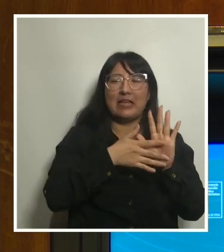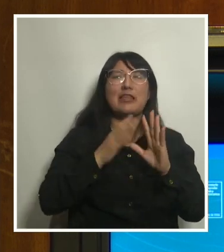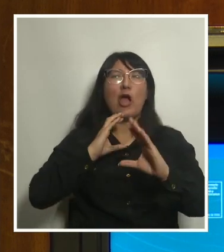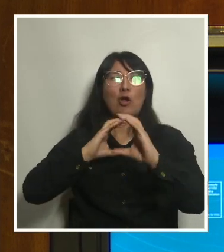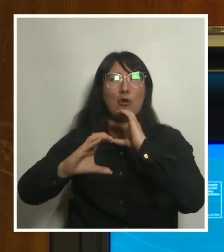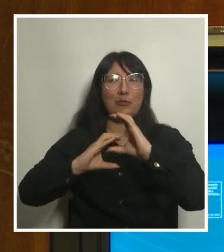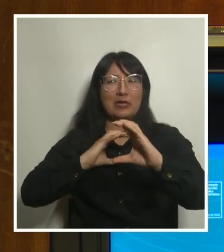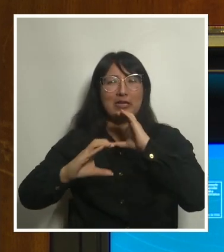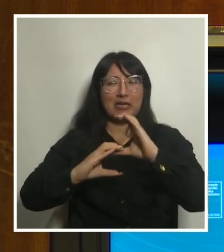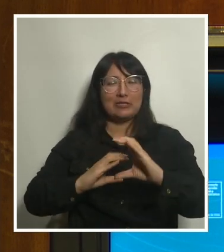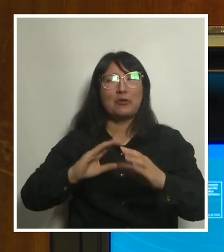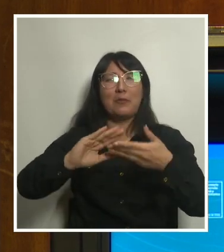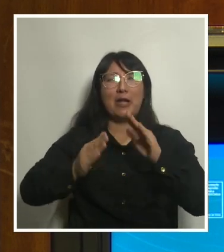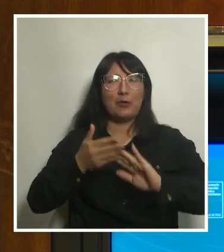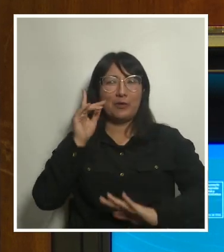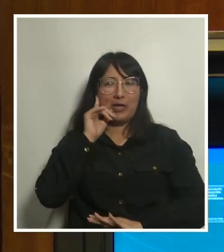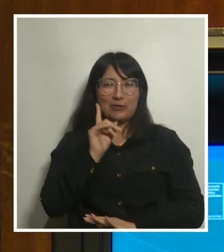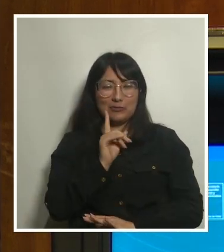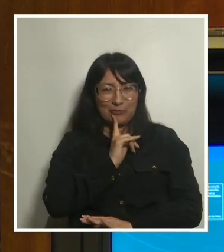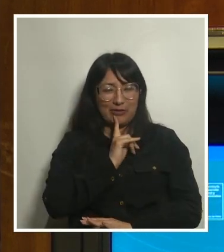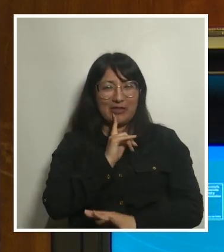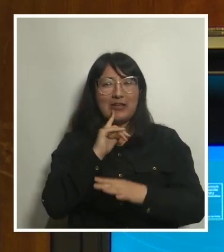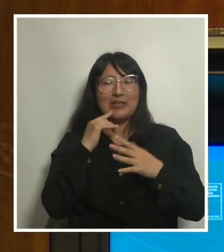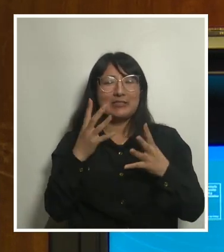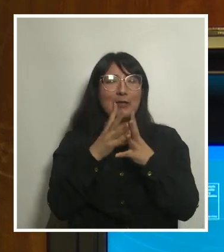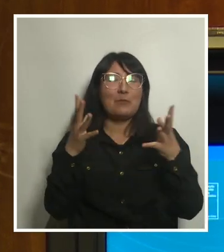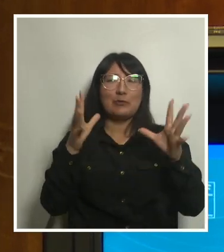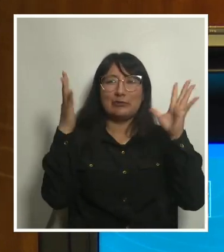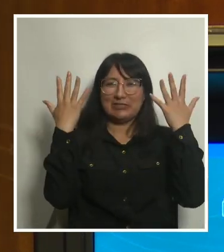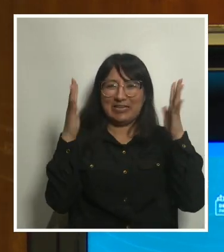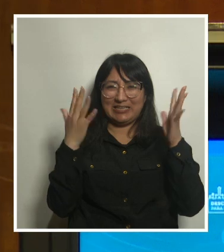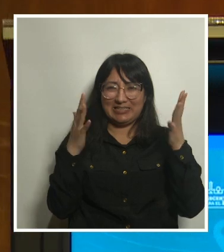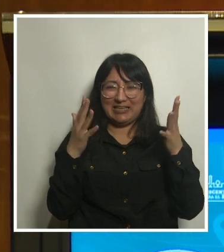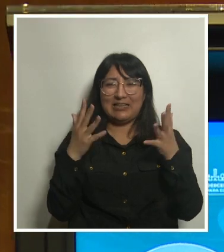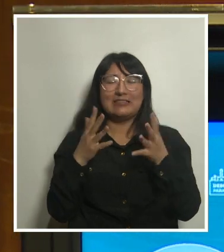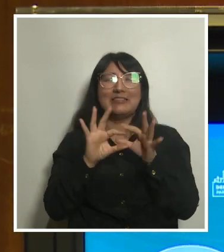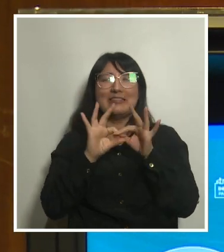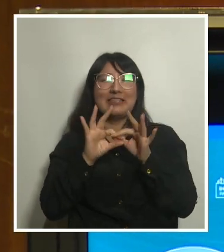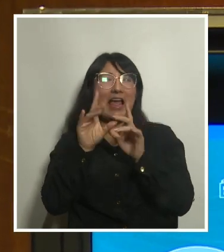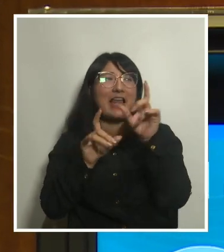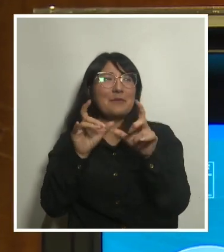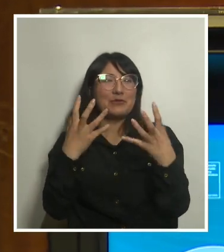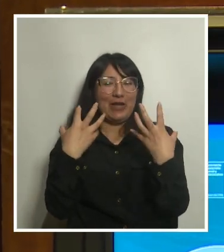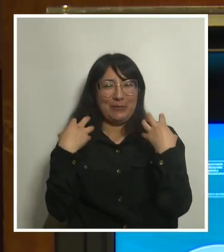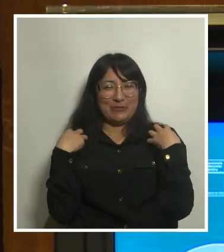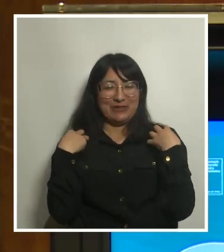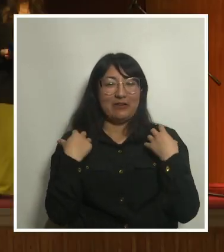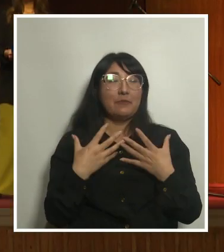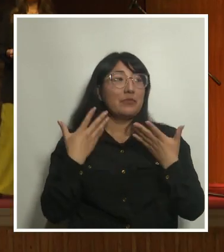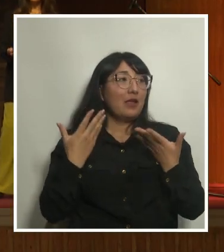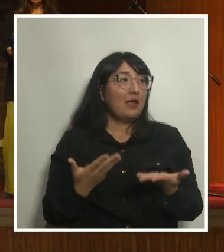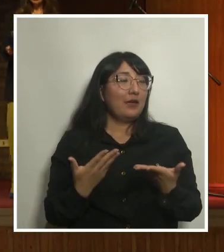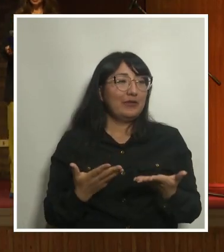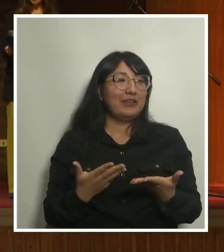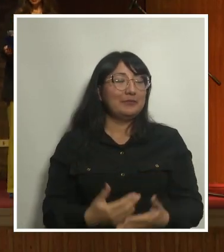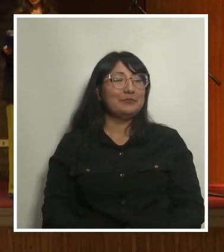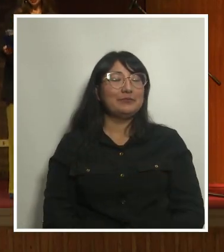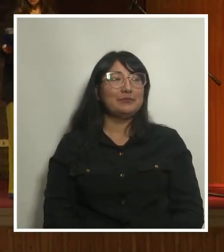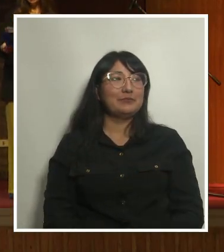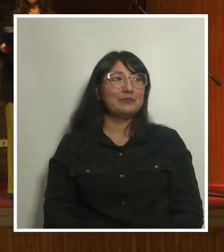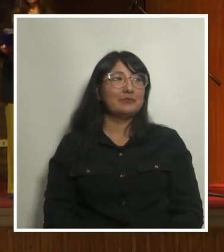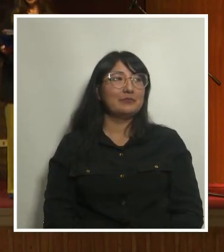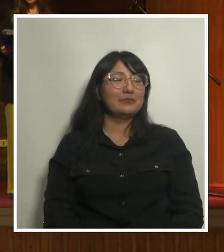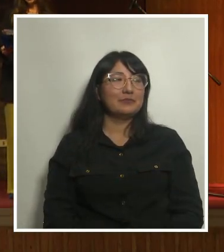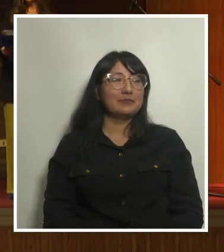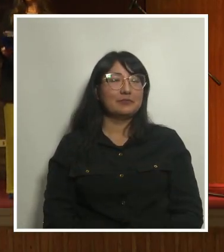de este evento. Muchas gracias también a quienes están a cargo de la Lengua de Señas. A continuación, vamos